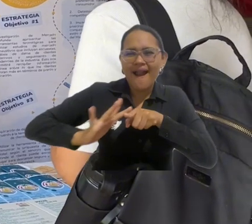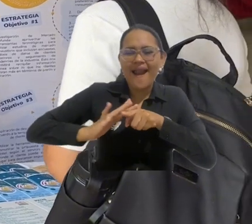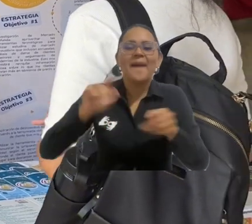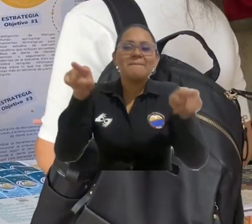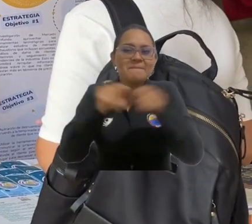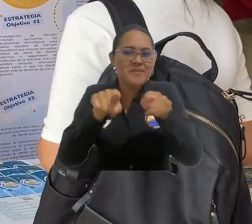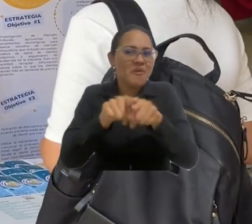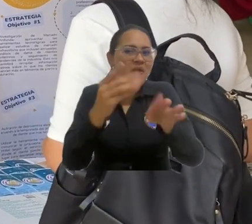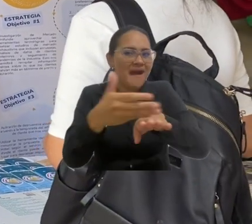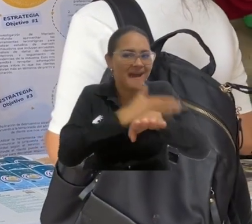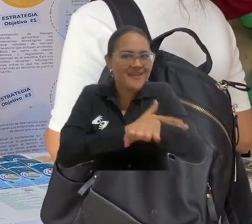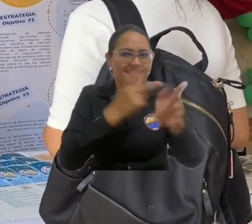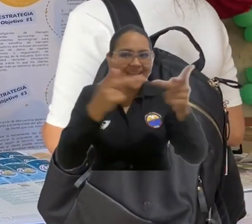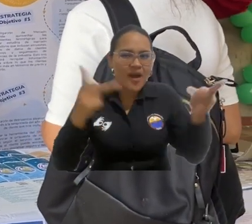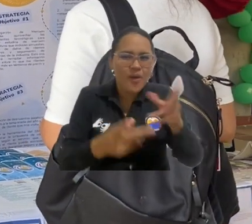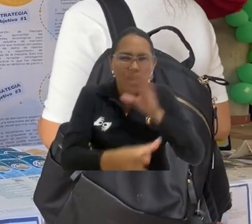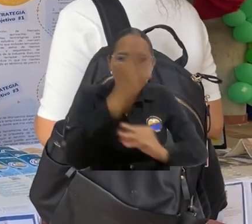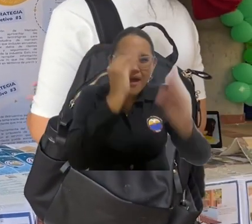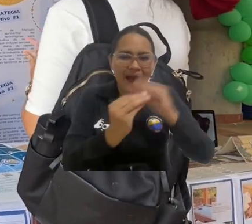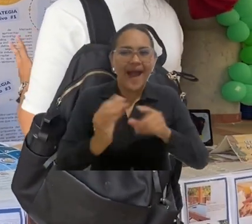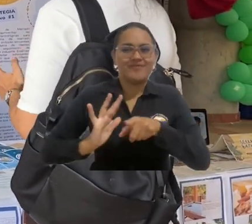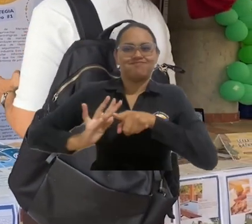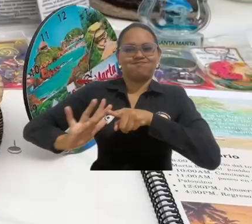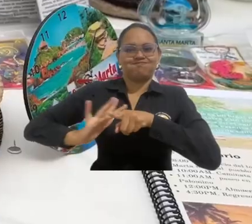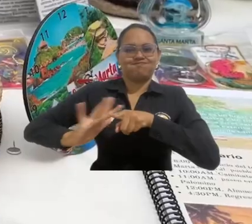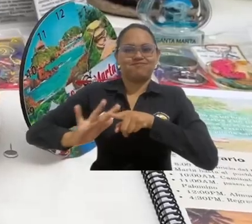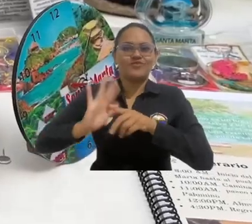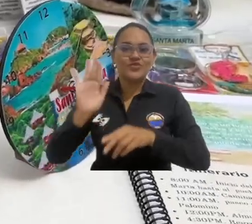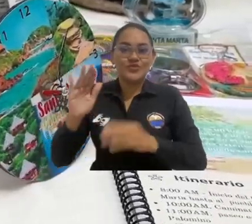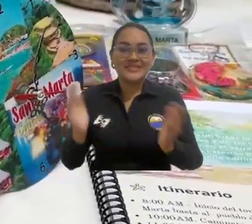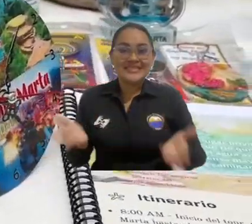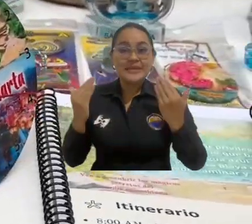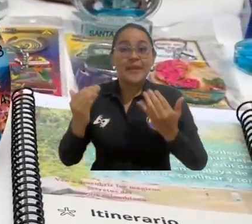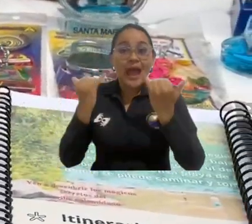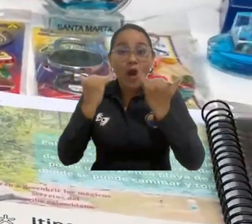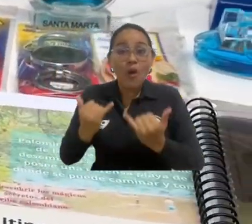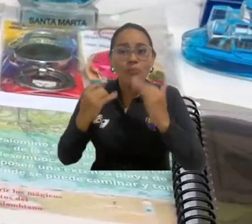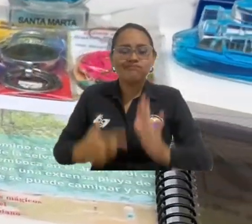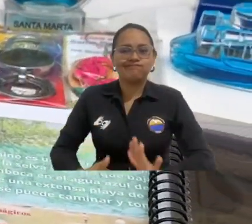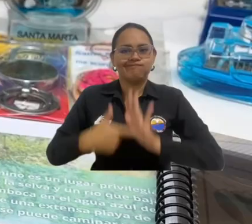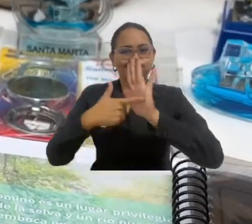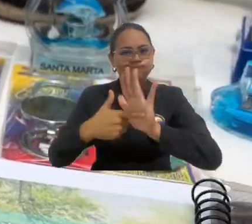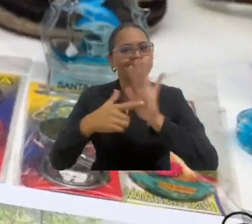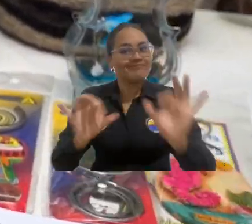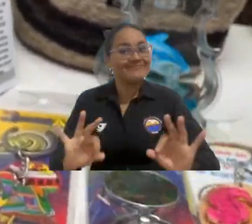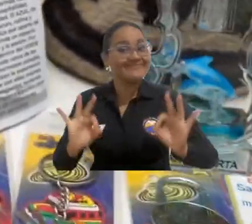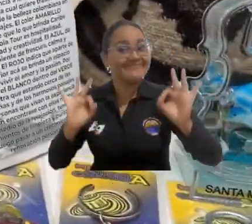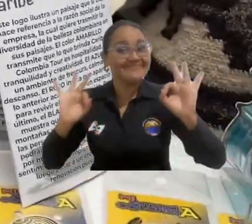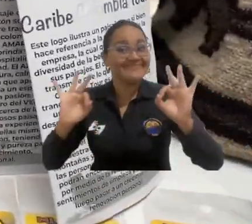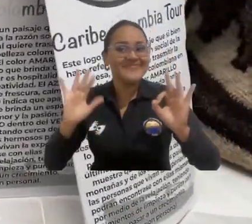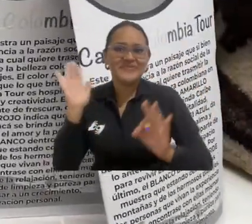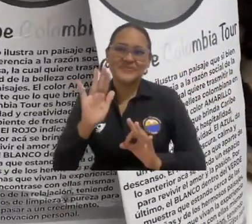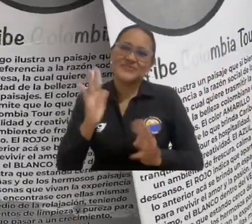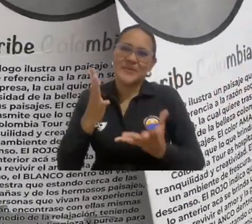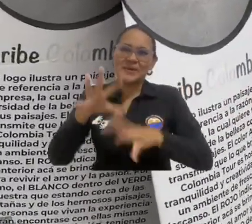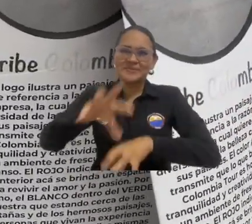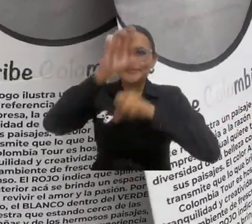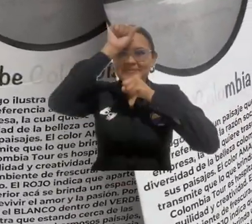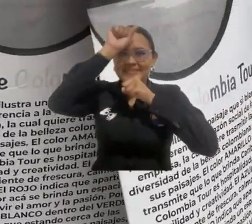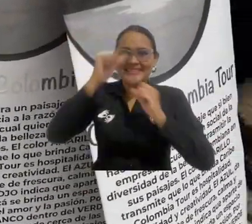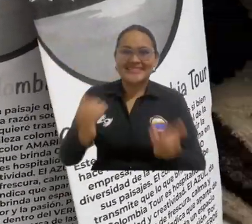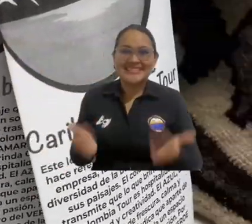eso que vemos en el aula en nuestra área laboral y poder dar resultados óptimos de